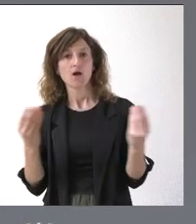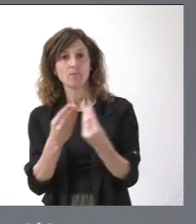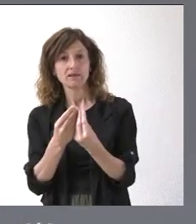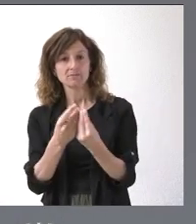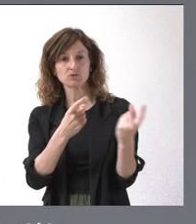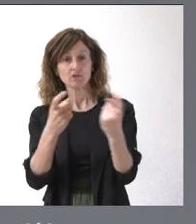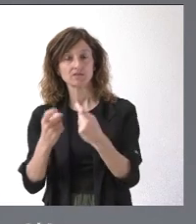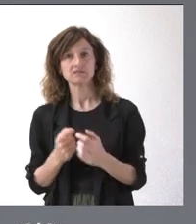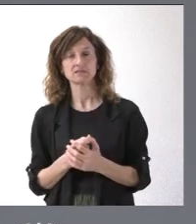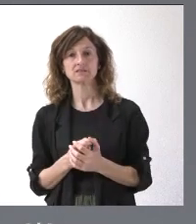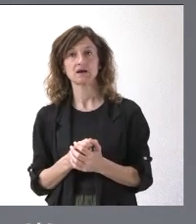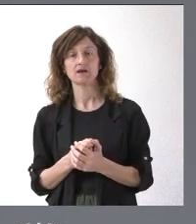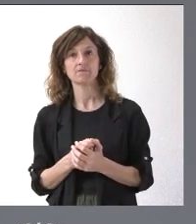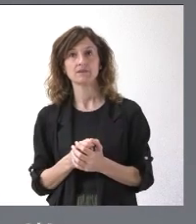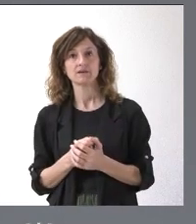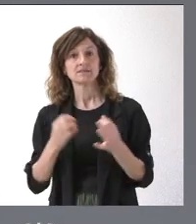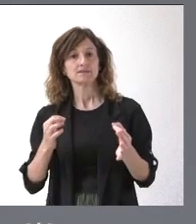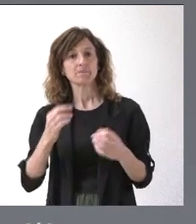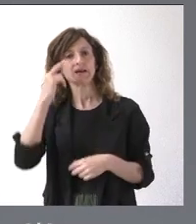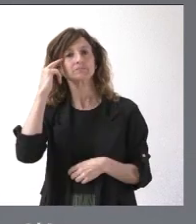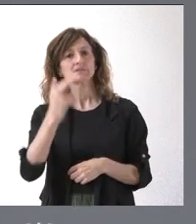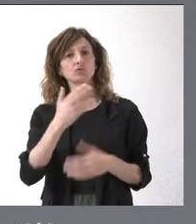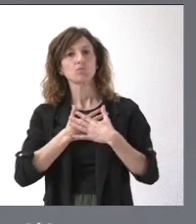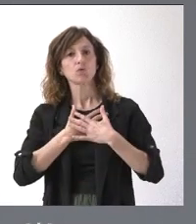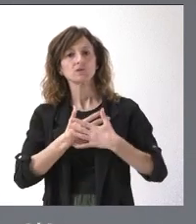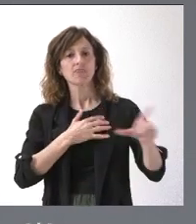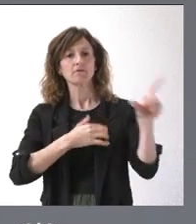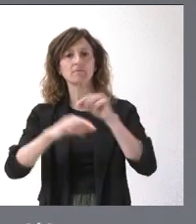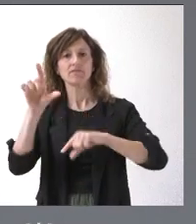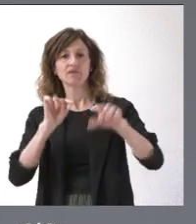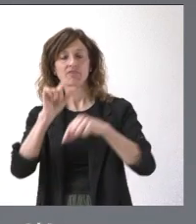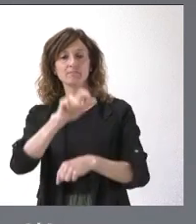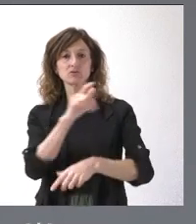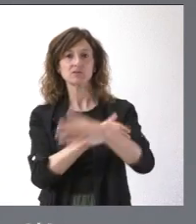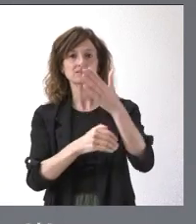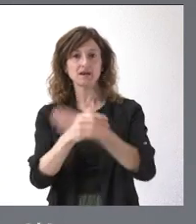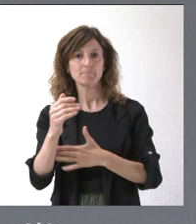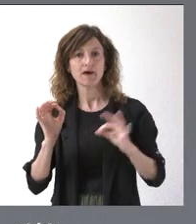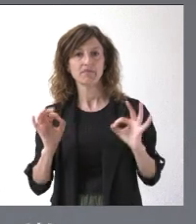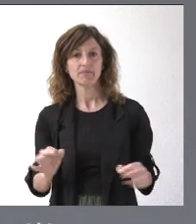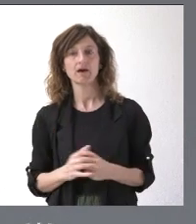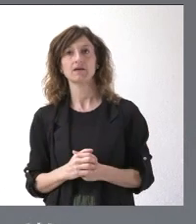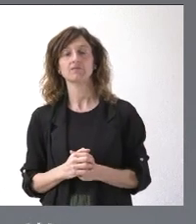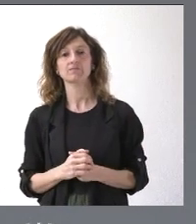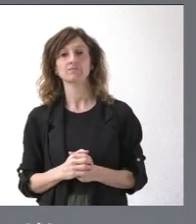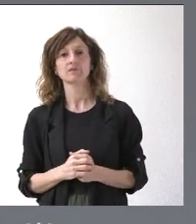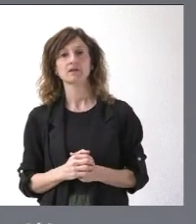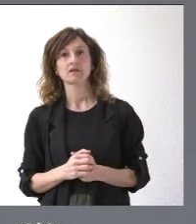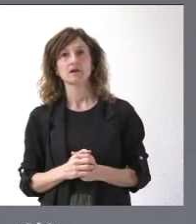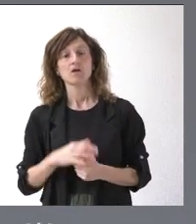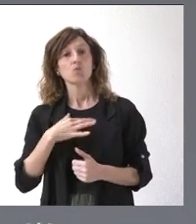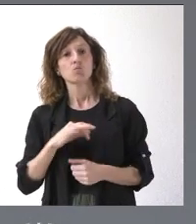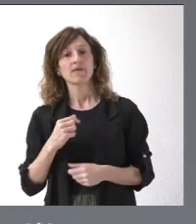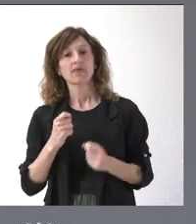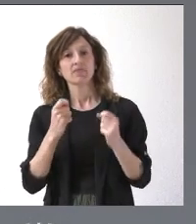que dentro del respeto de la voluntad y las preferencias de las personas que tienen discapacidad posibiliten a estas